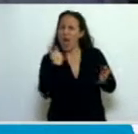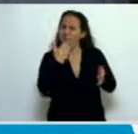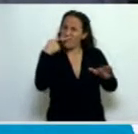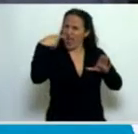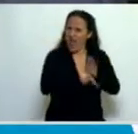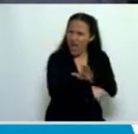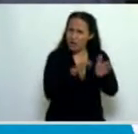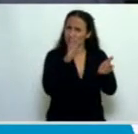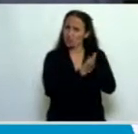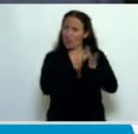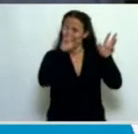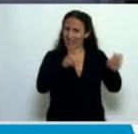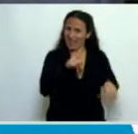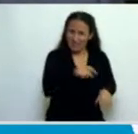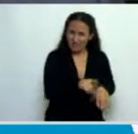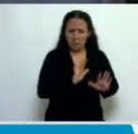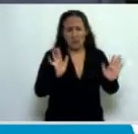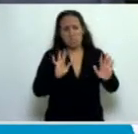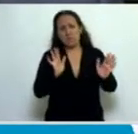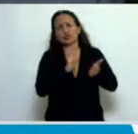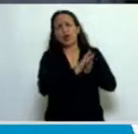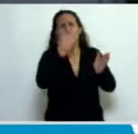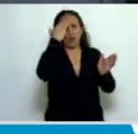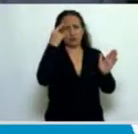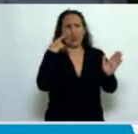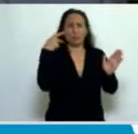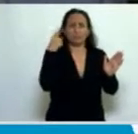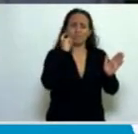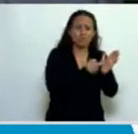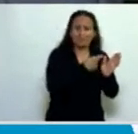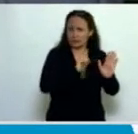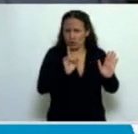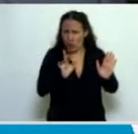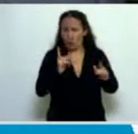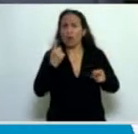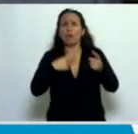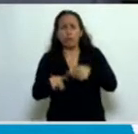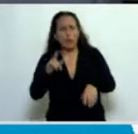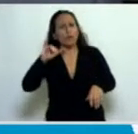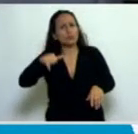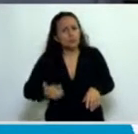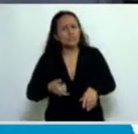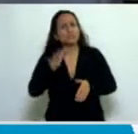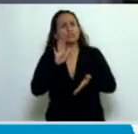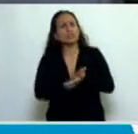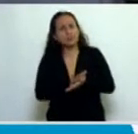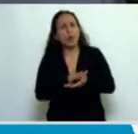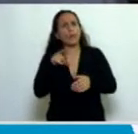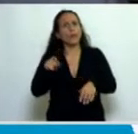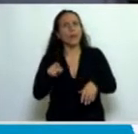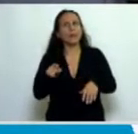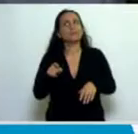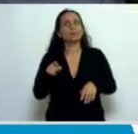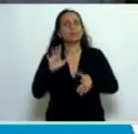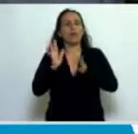en el tema de la evidente inconstitucionalidad, pero sí sobre lo que este intento, esta